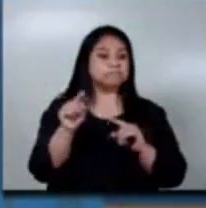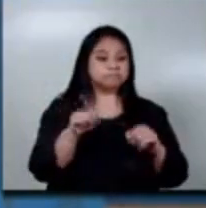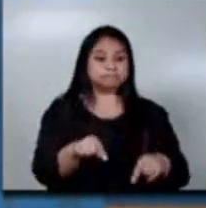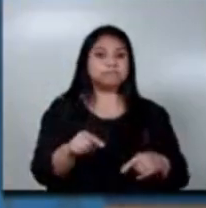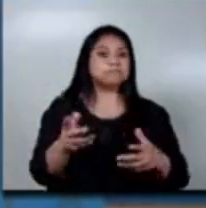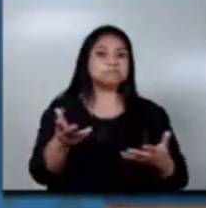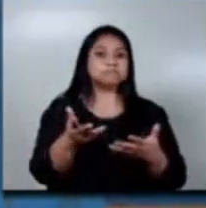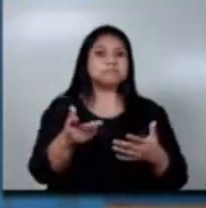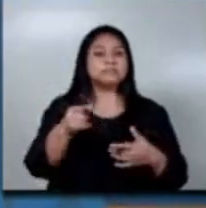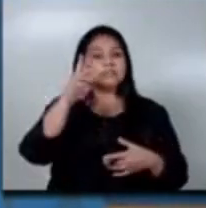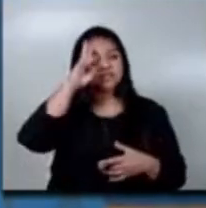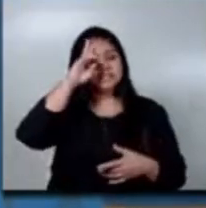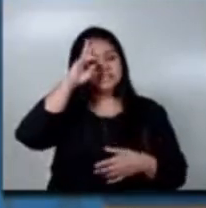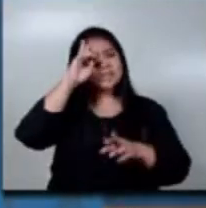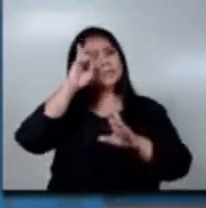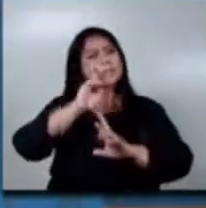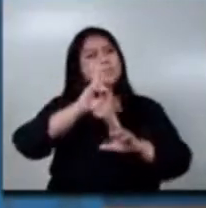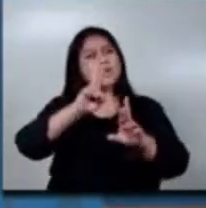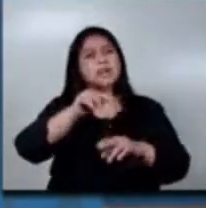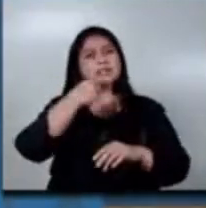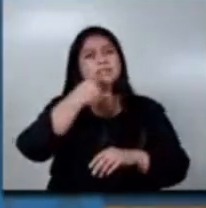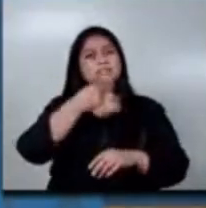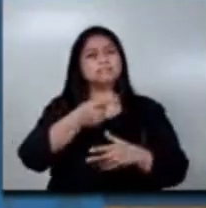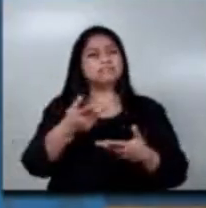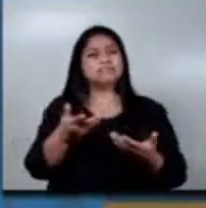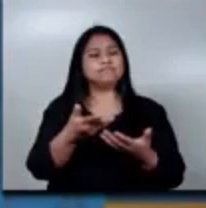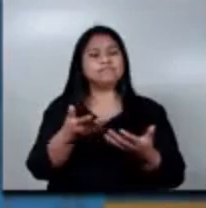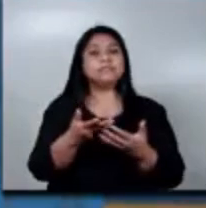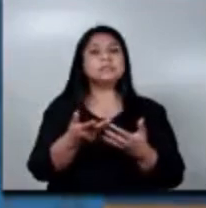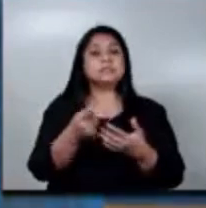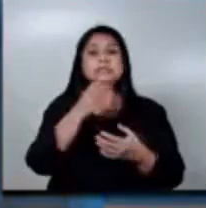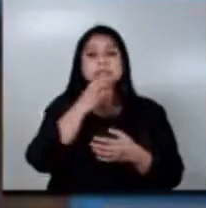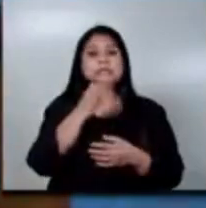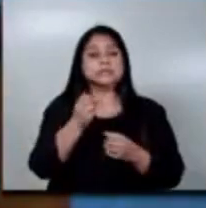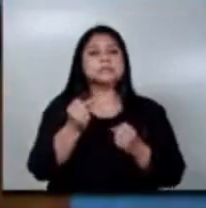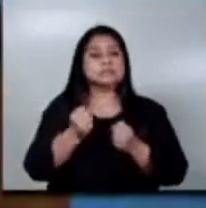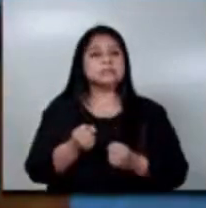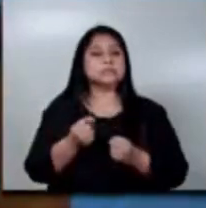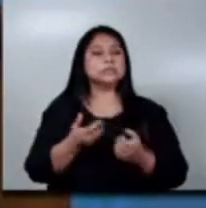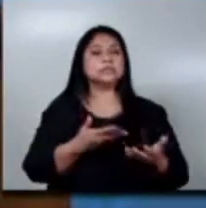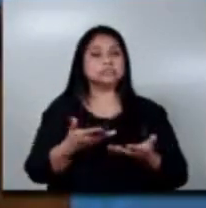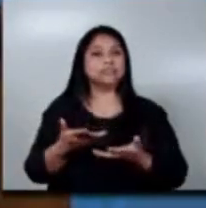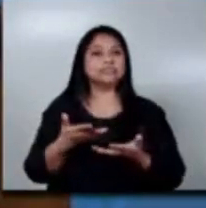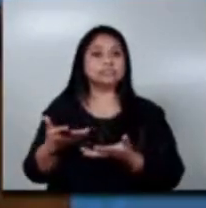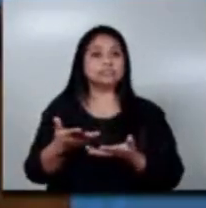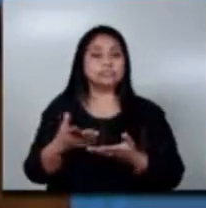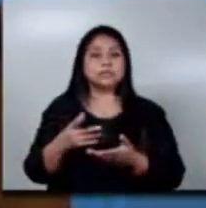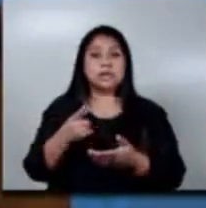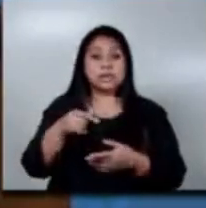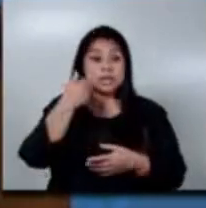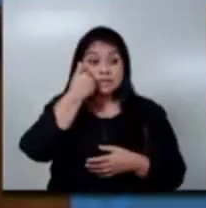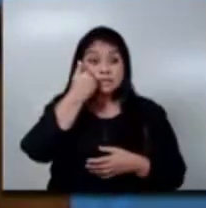conmemorando algo que precisamente es difícil de atender, no solo en Guatemala, sino